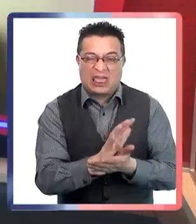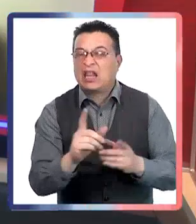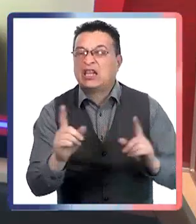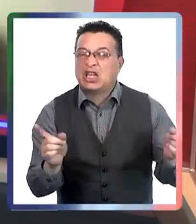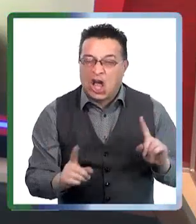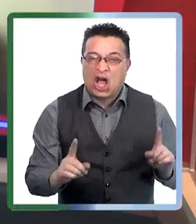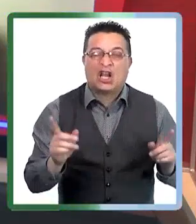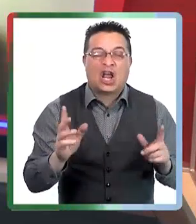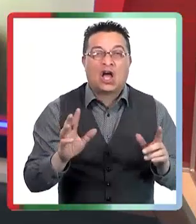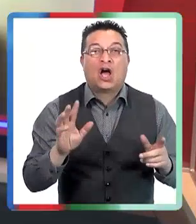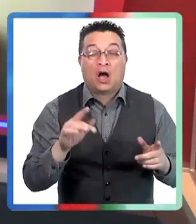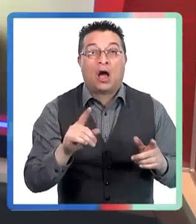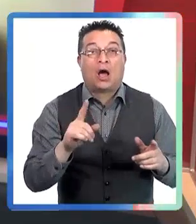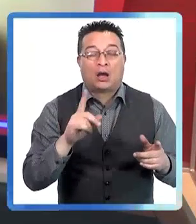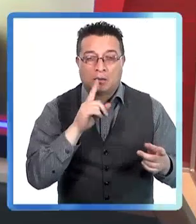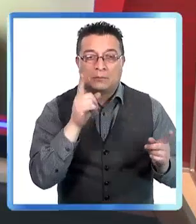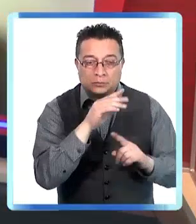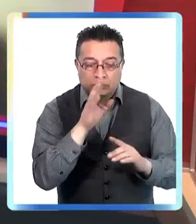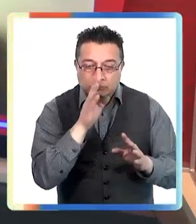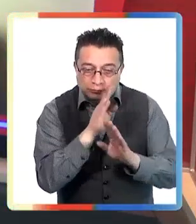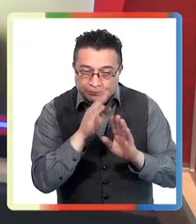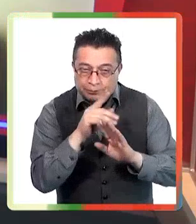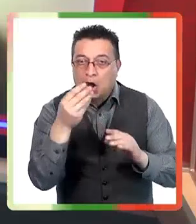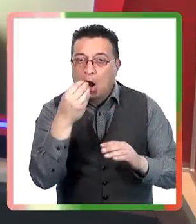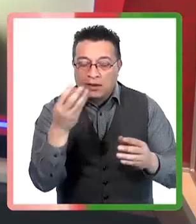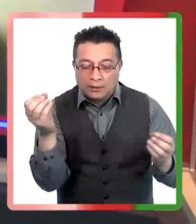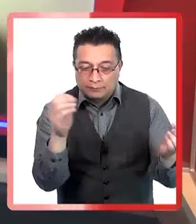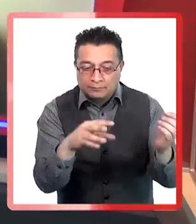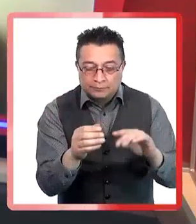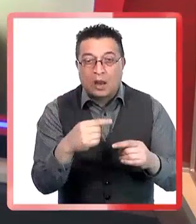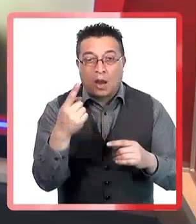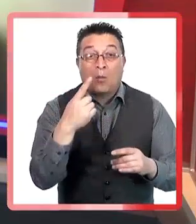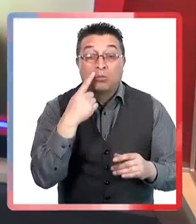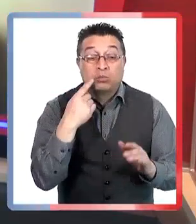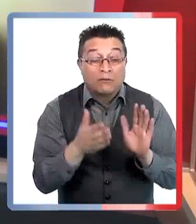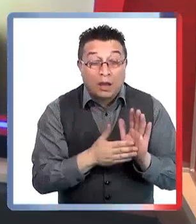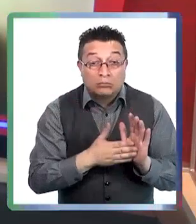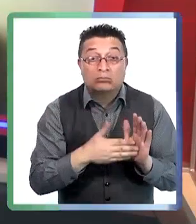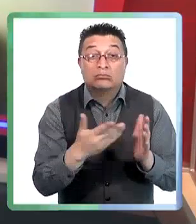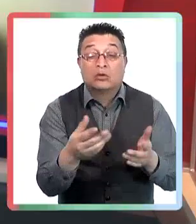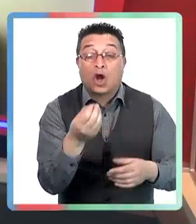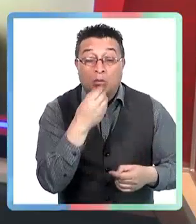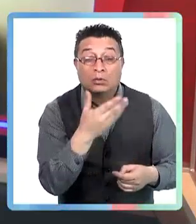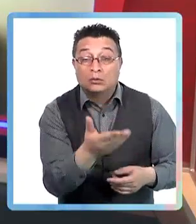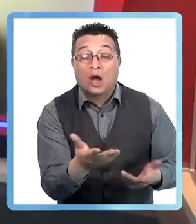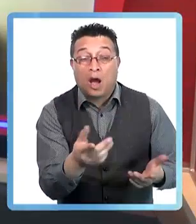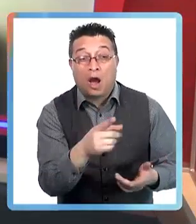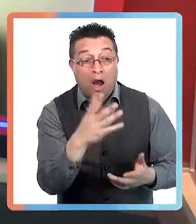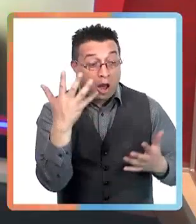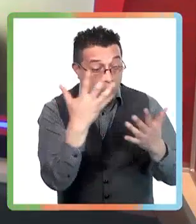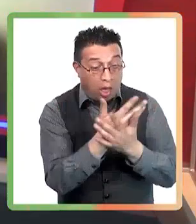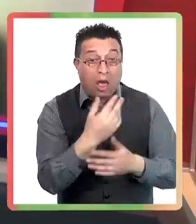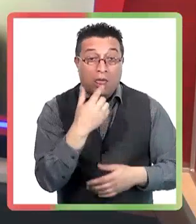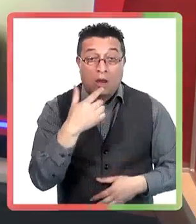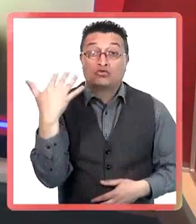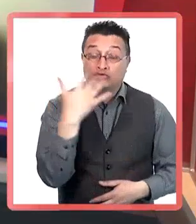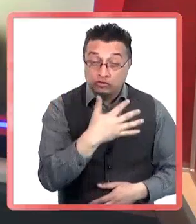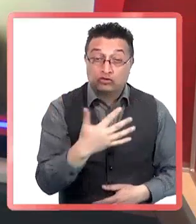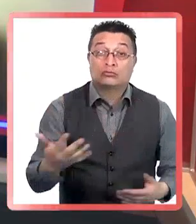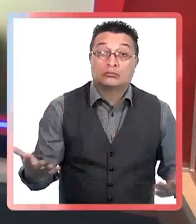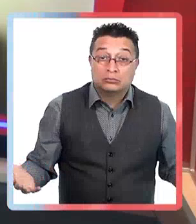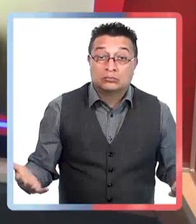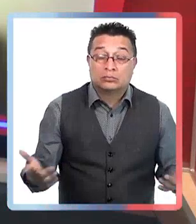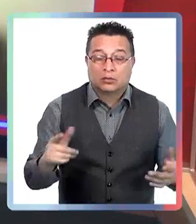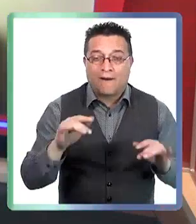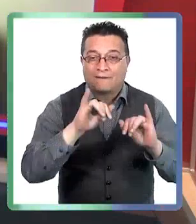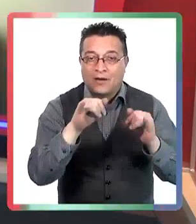lo mejor, en buen chileno, camuflarlo en una comida y después demostrarle, mira, lo que acabas de comer era tal cosa, no te diste cuenta, pero ves que es